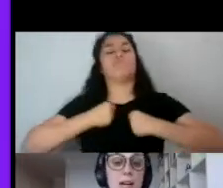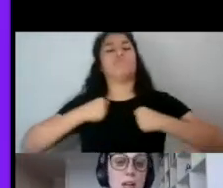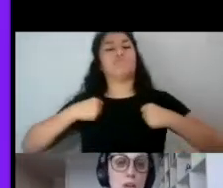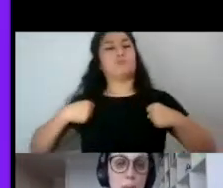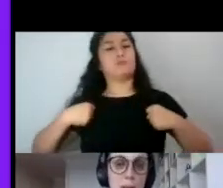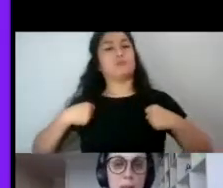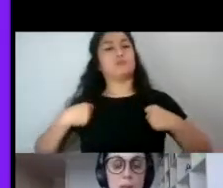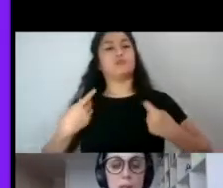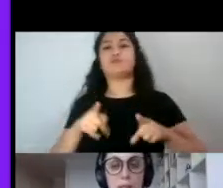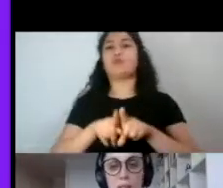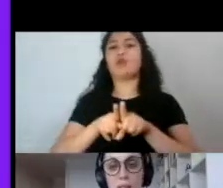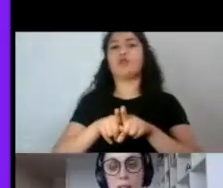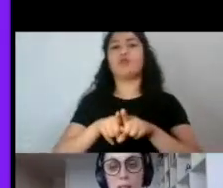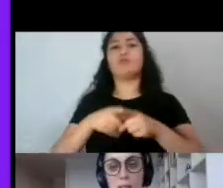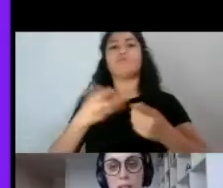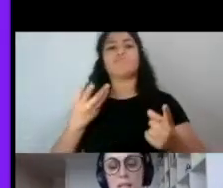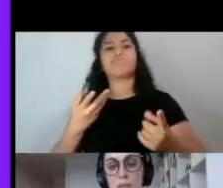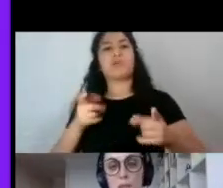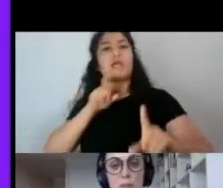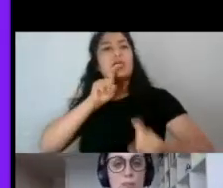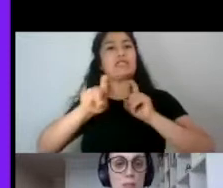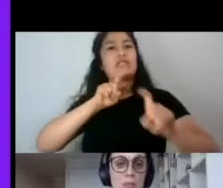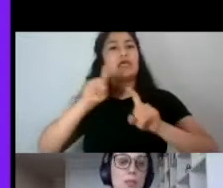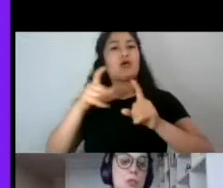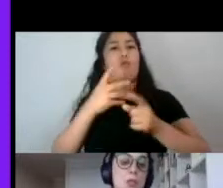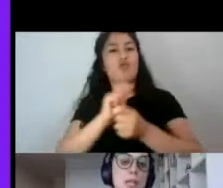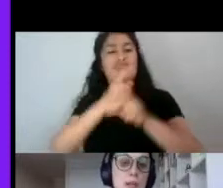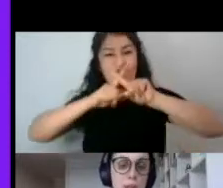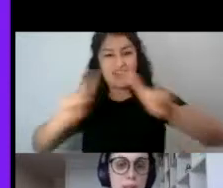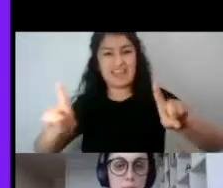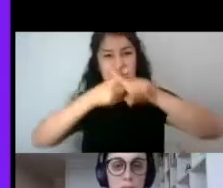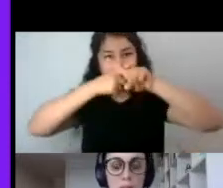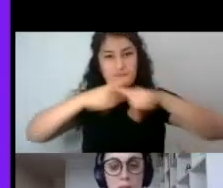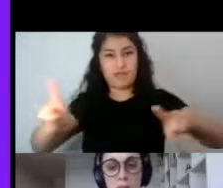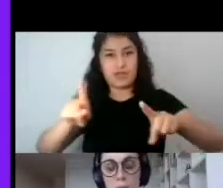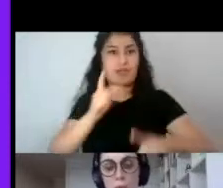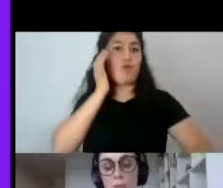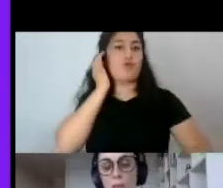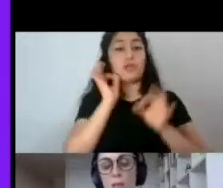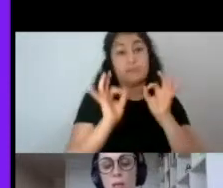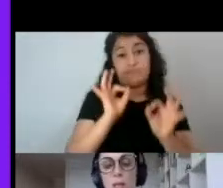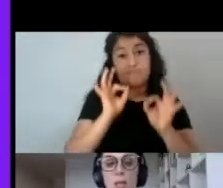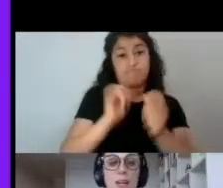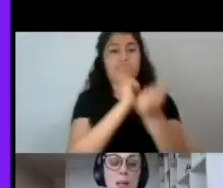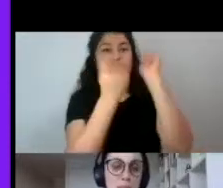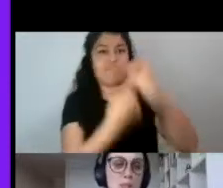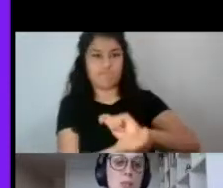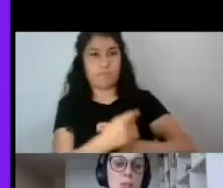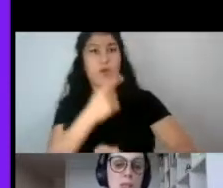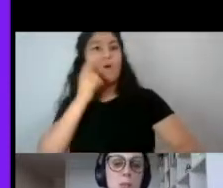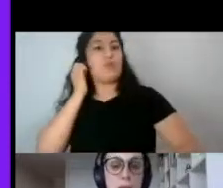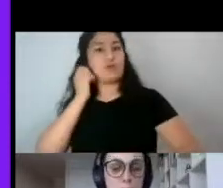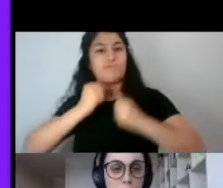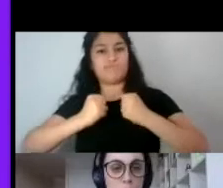desafiar los parámetros de género consolidados hasta ese momento en la literatura juvenil, realmente si